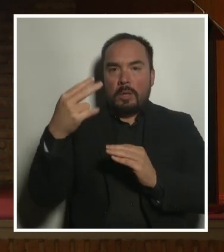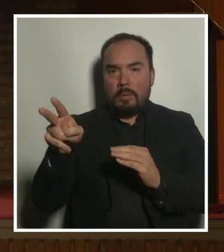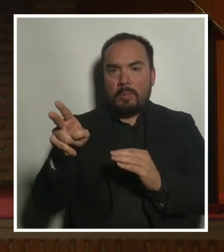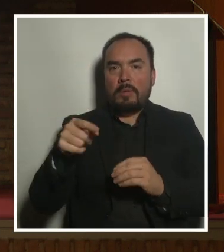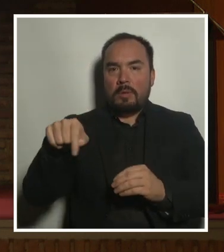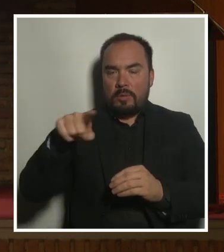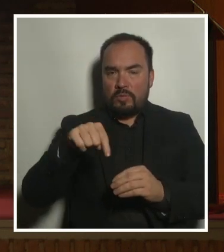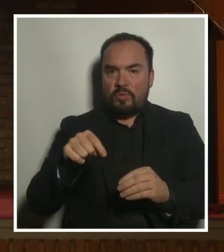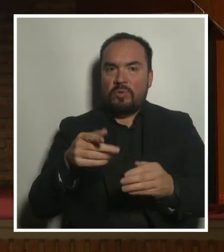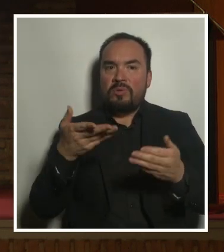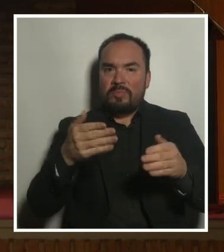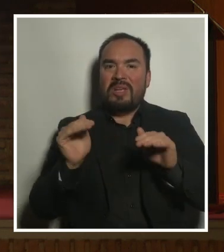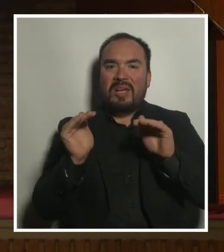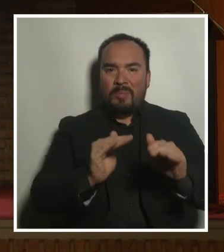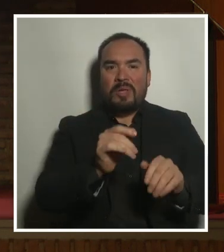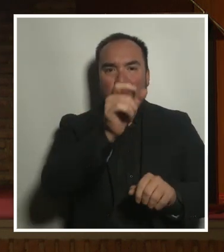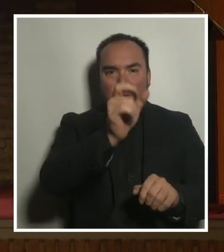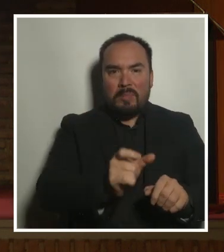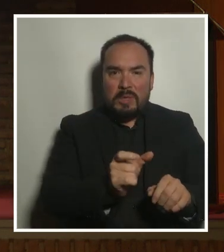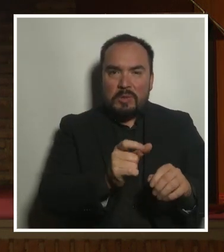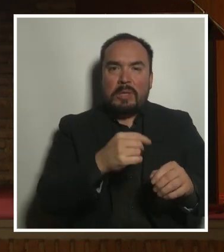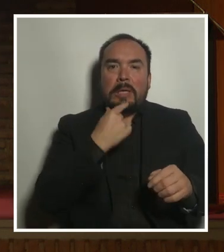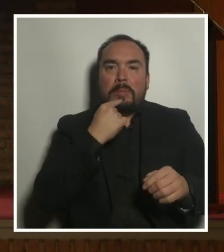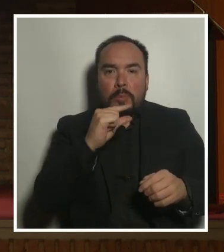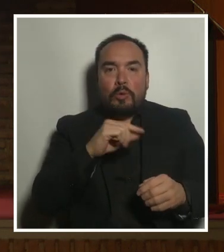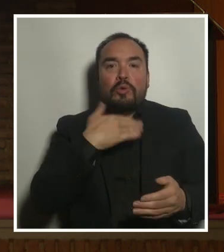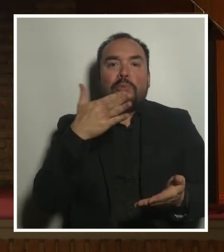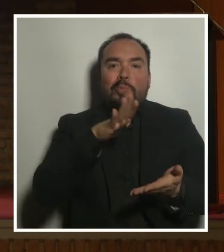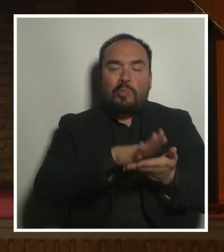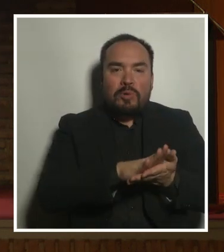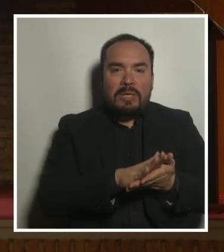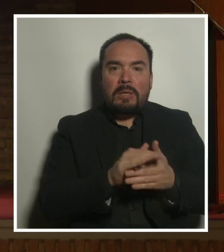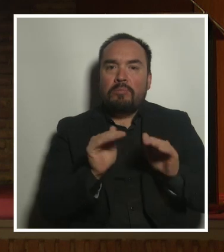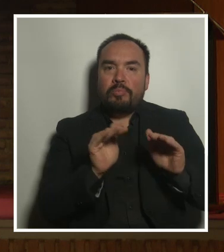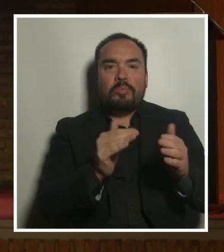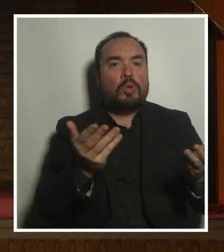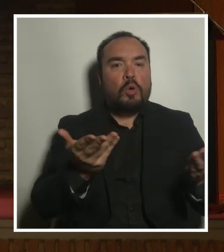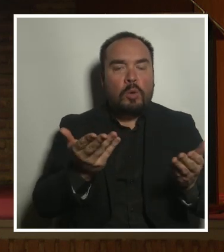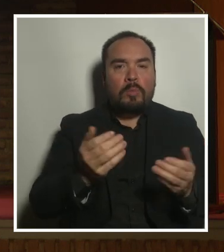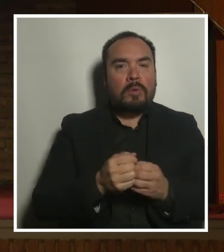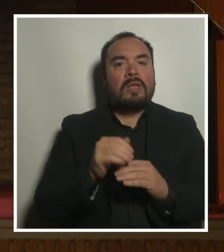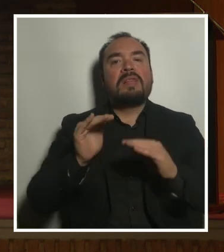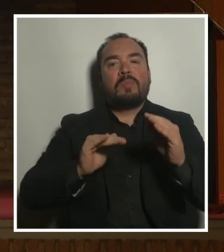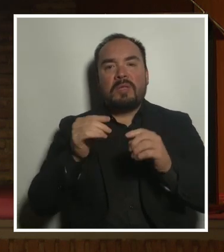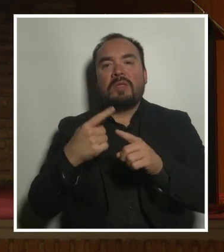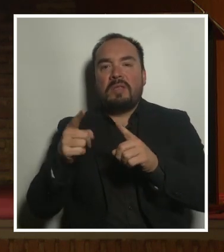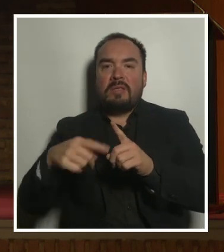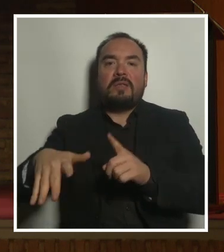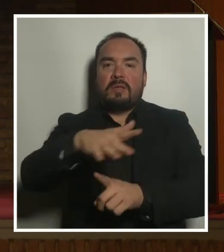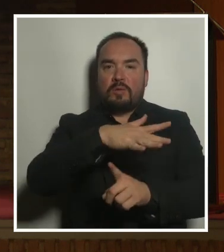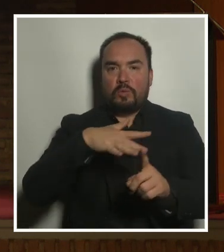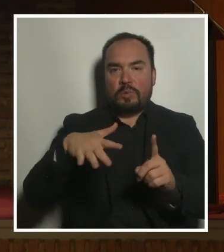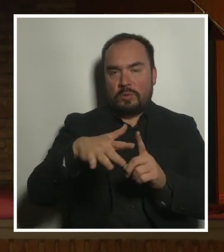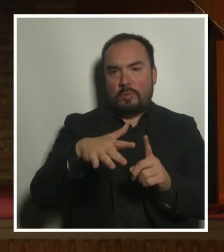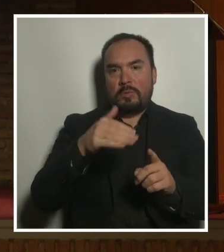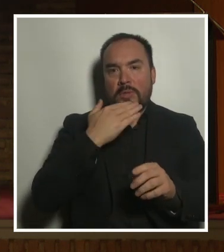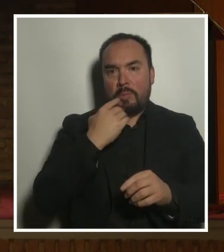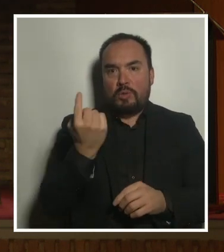en estas últimas etapas de la vida de las personas, en las condiciones del autocuidado y